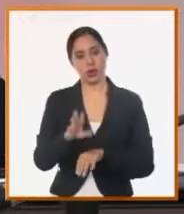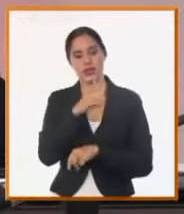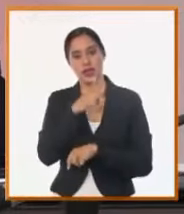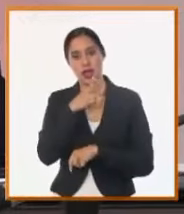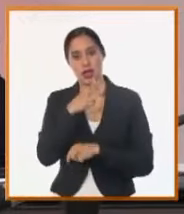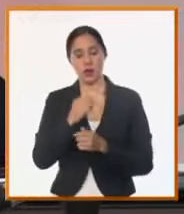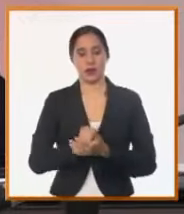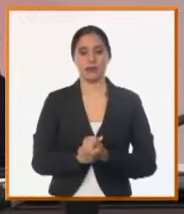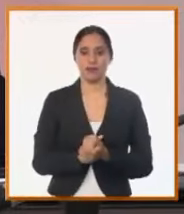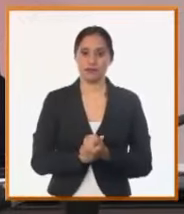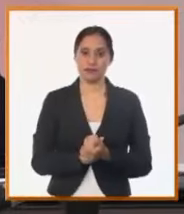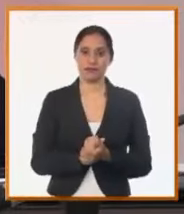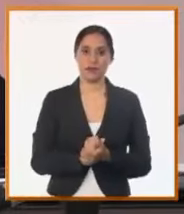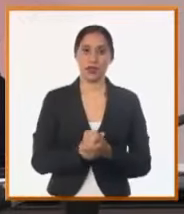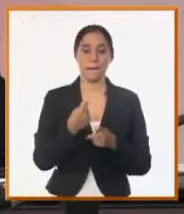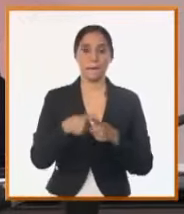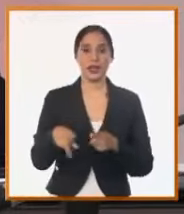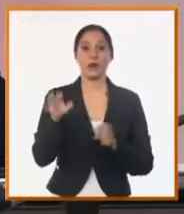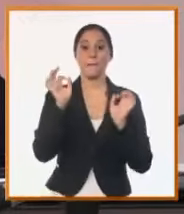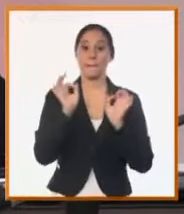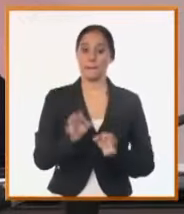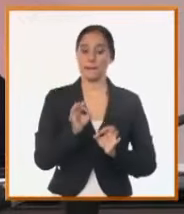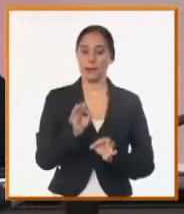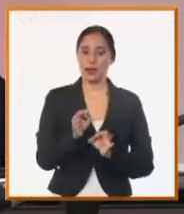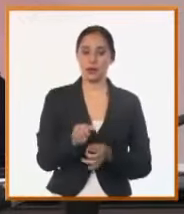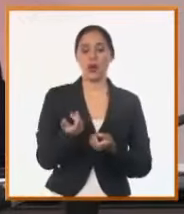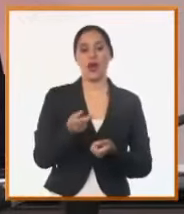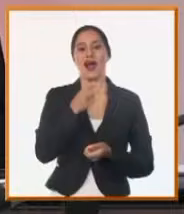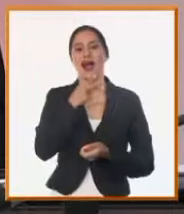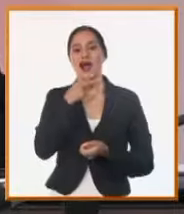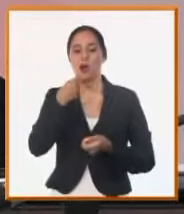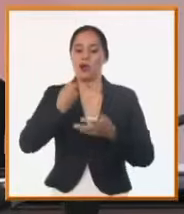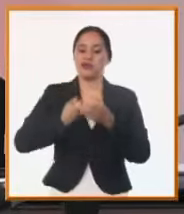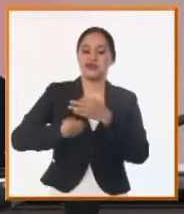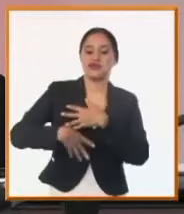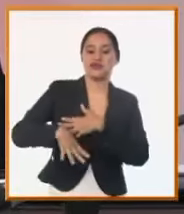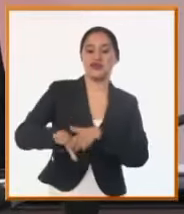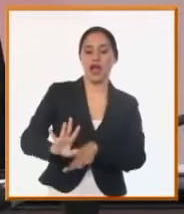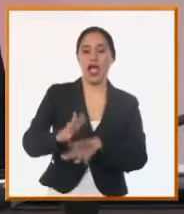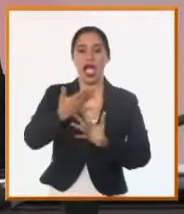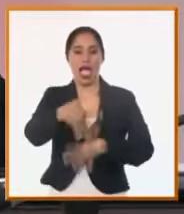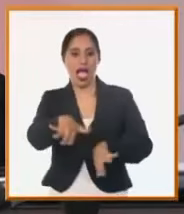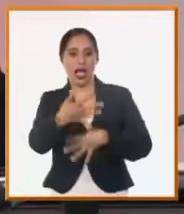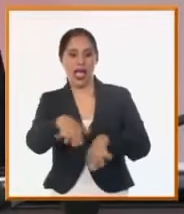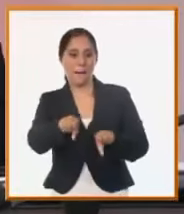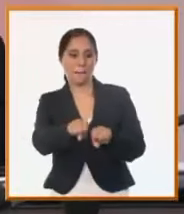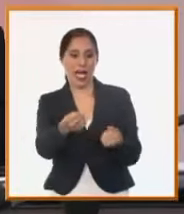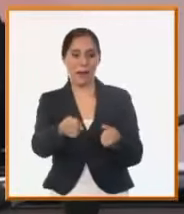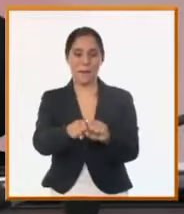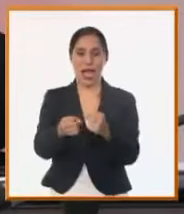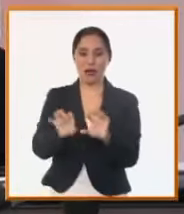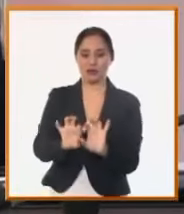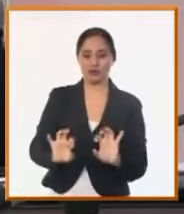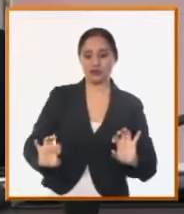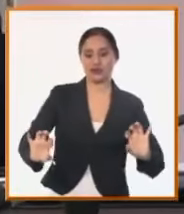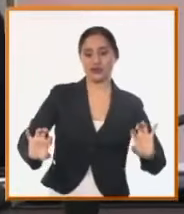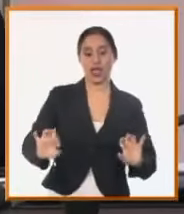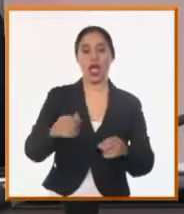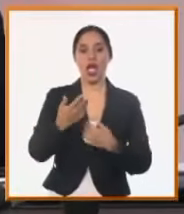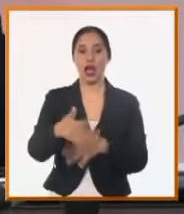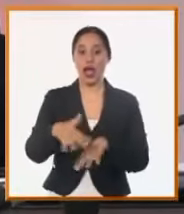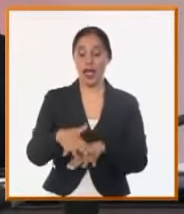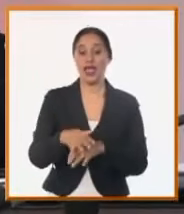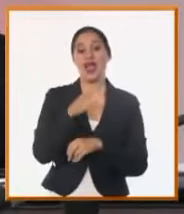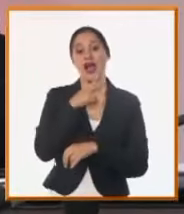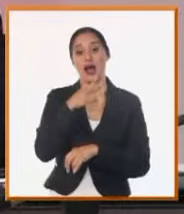Pero se hablaba también de lo que significa que se derroche el agua, que se bote el agua, que haya averías que lleven a que el agua corra por las